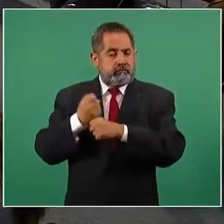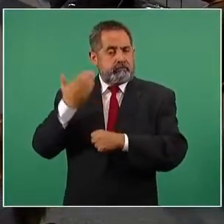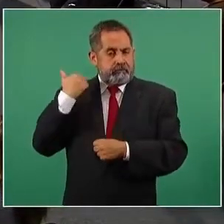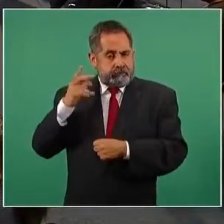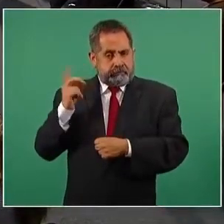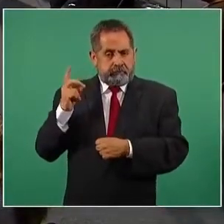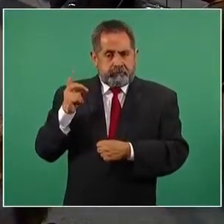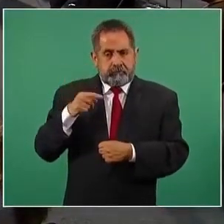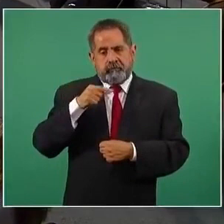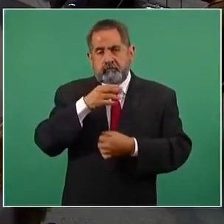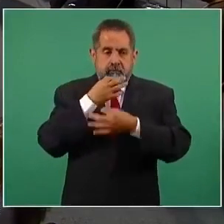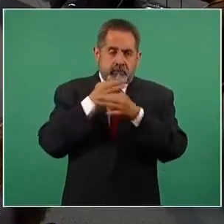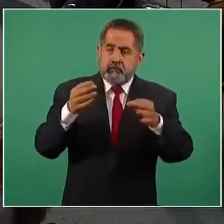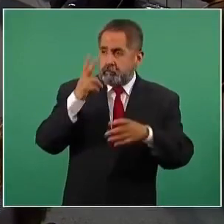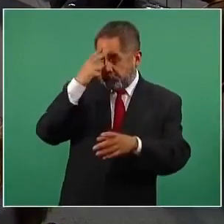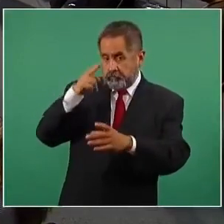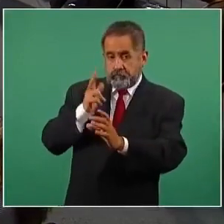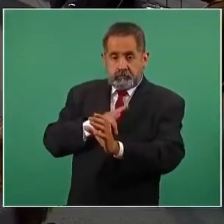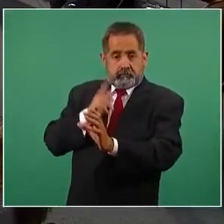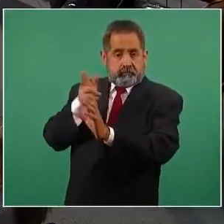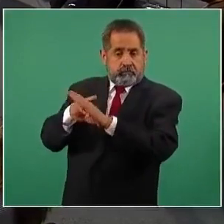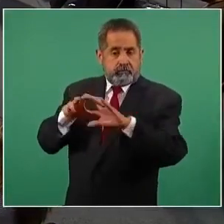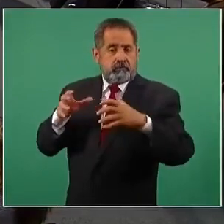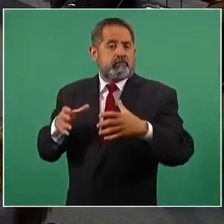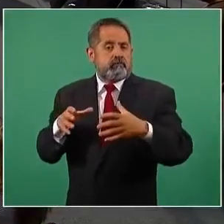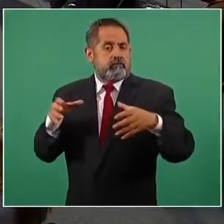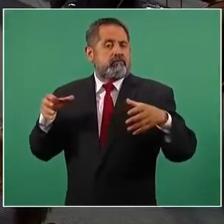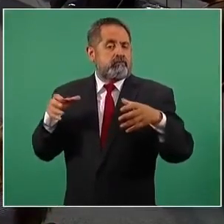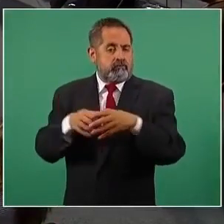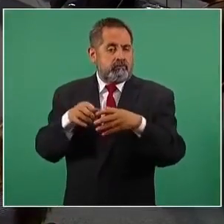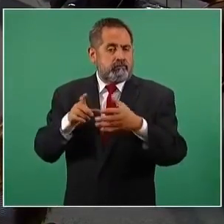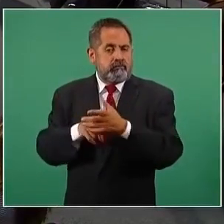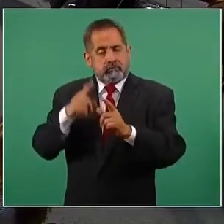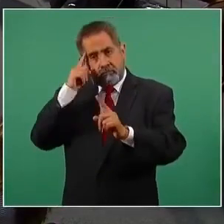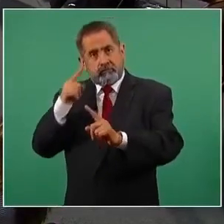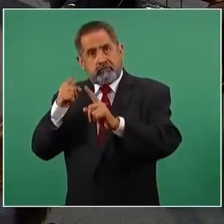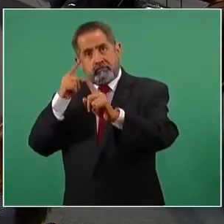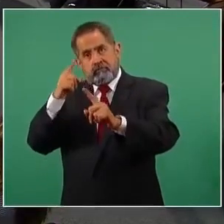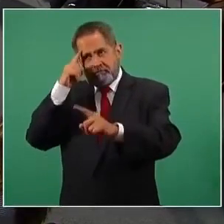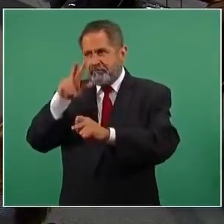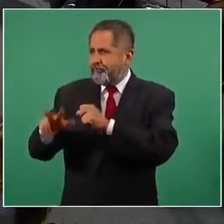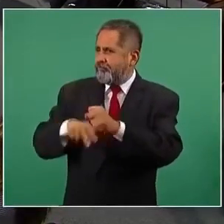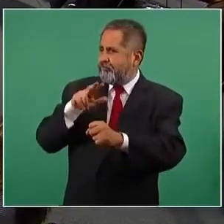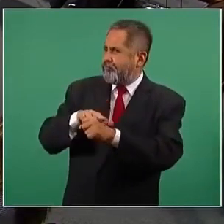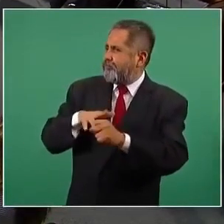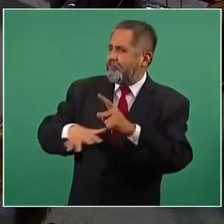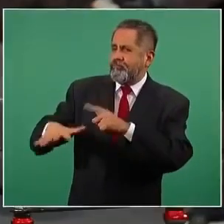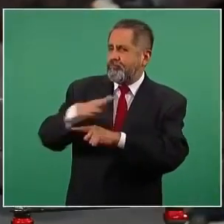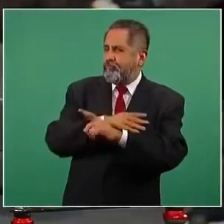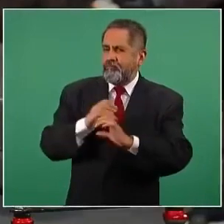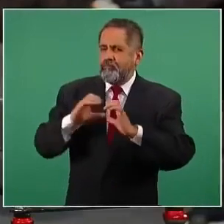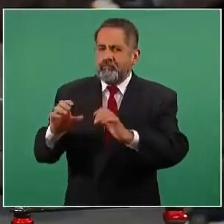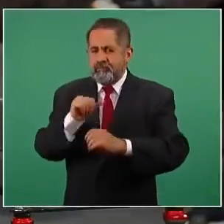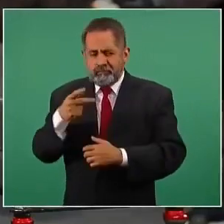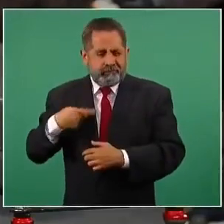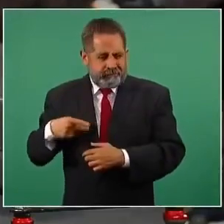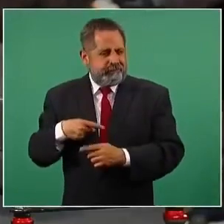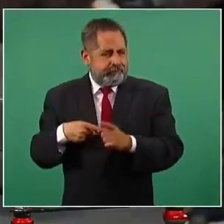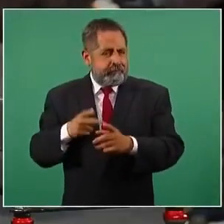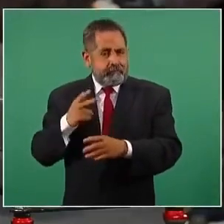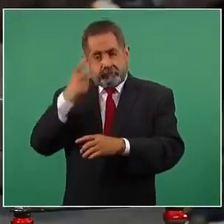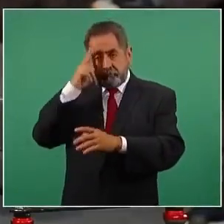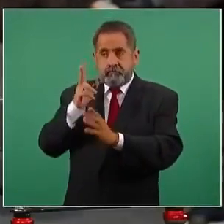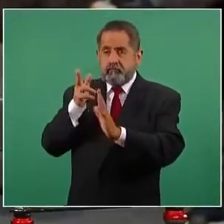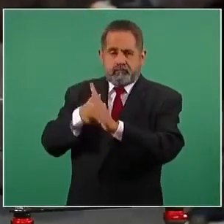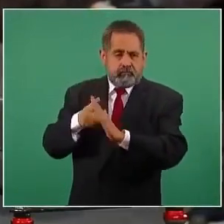la adhesión de México a la coalición de alta ambición por la naturaleza y las personas, en donde México